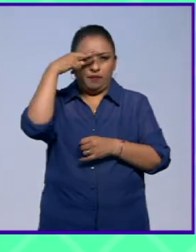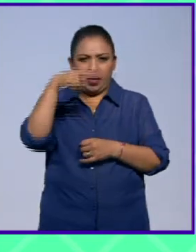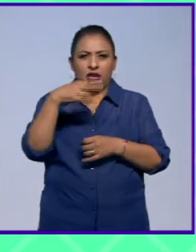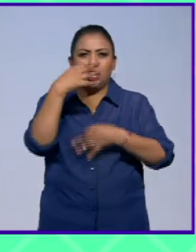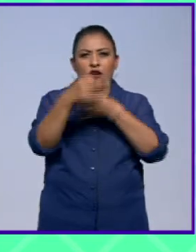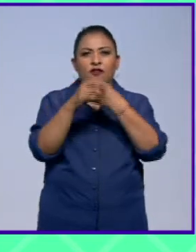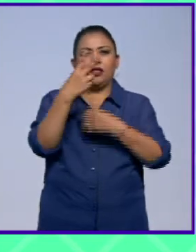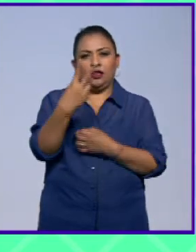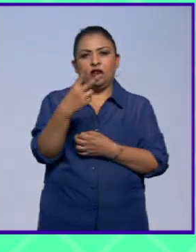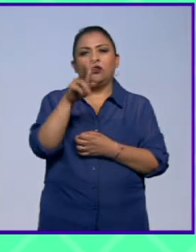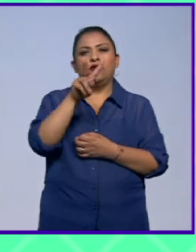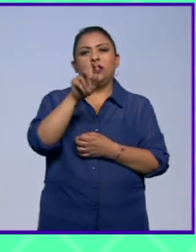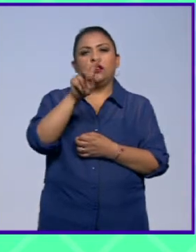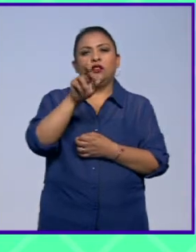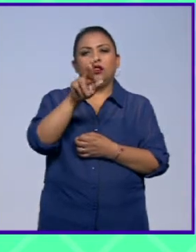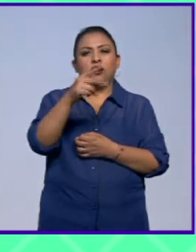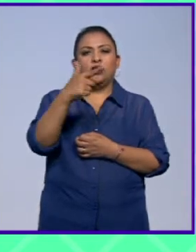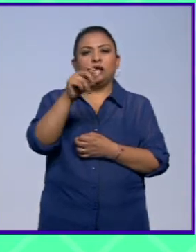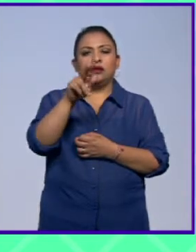22, Víctor Gaspar.